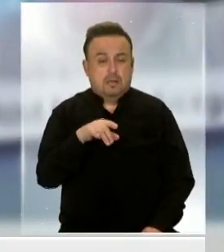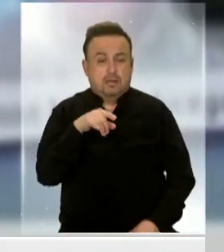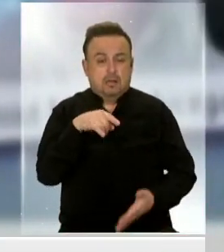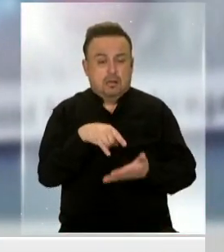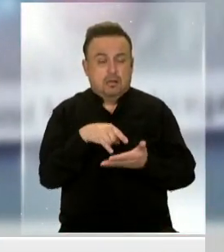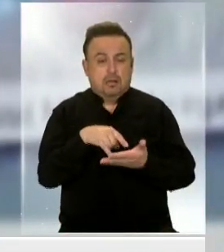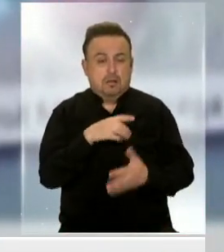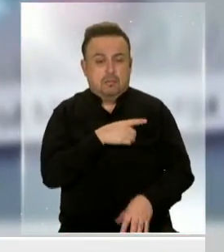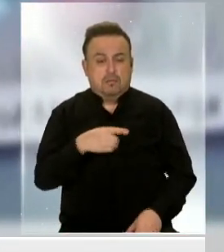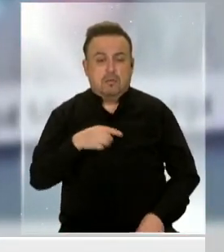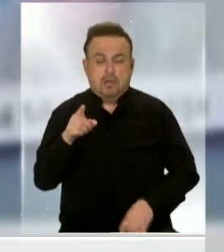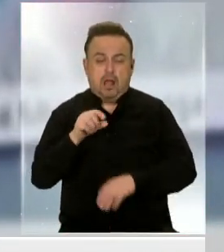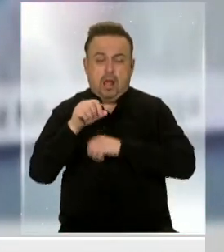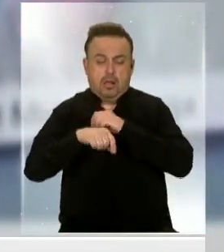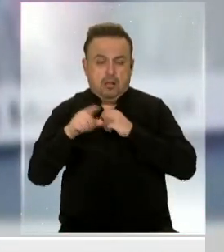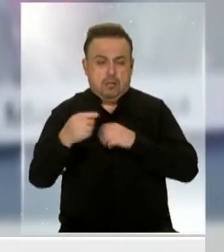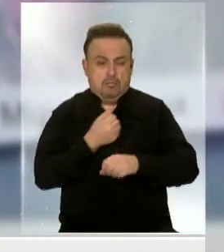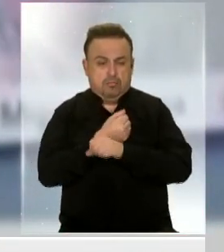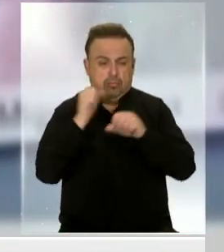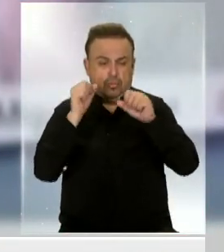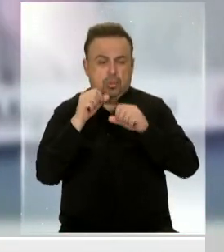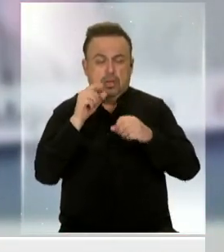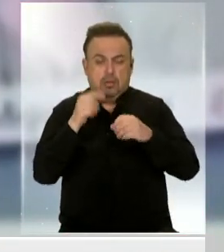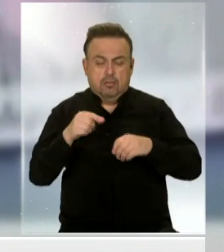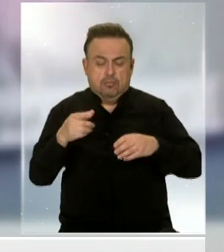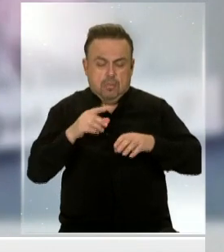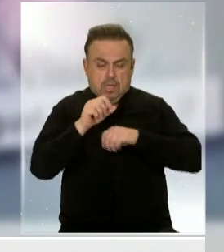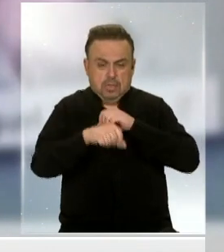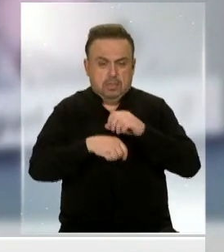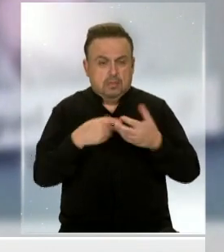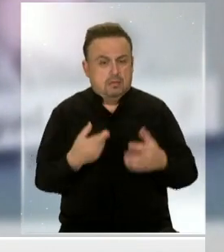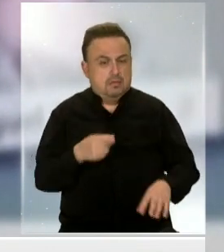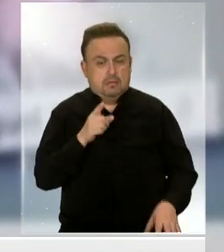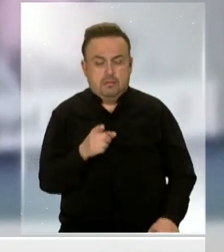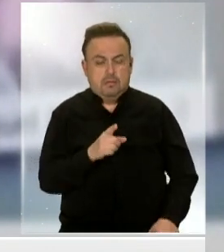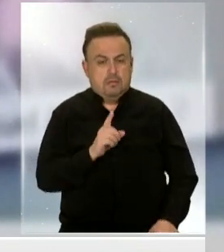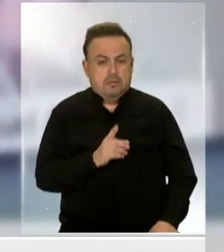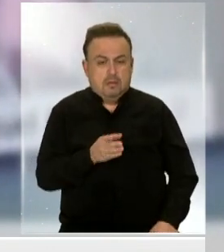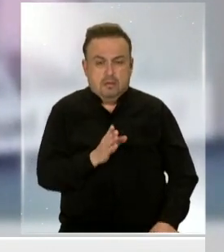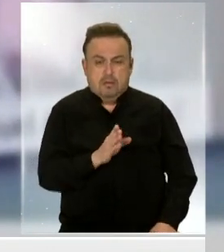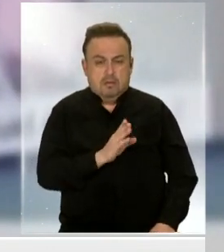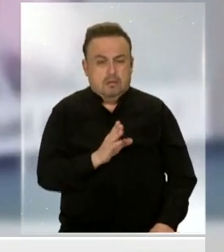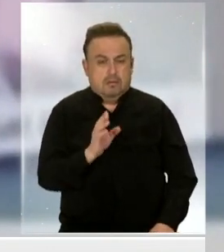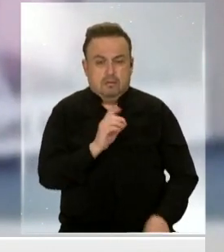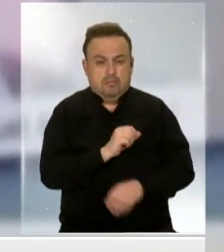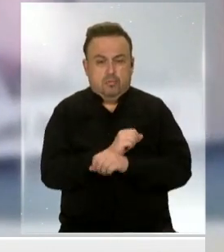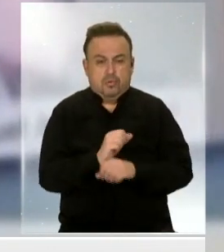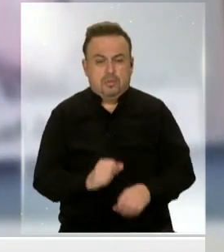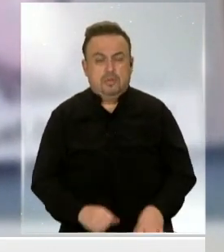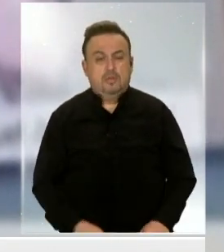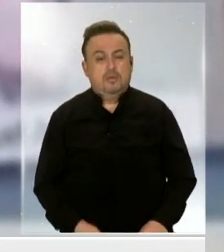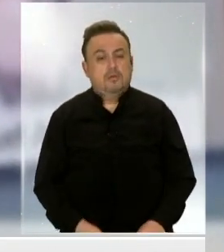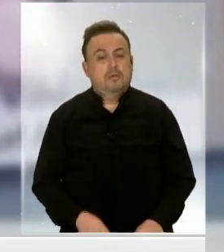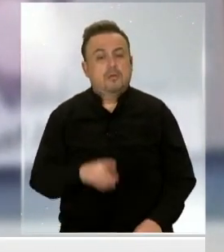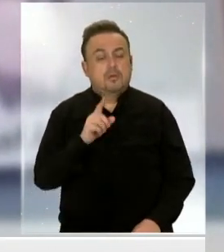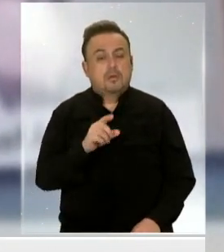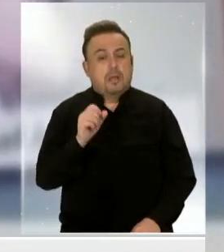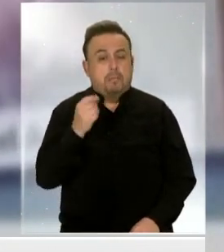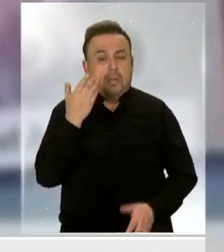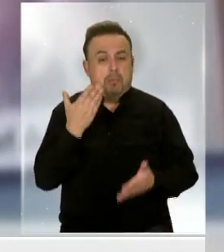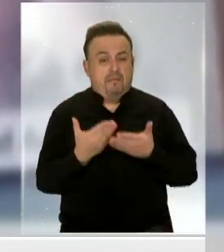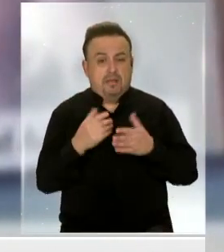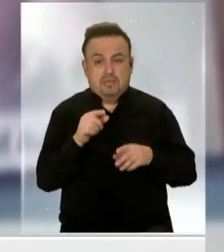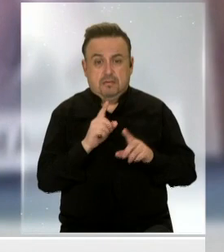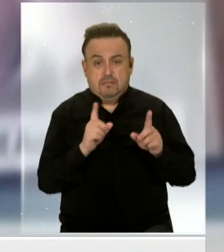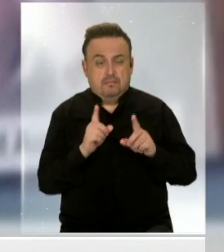aceptar su renuncia durante esta mañana. Sí, es que además yo creo que su continuidad era insostenible y sabes que no es primera vez